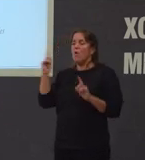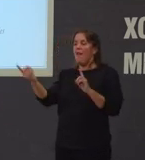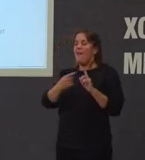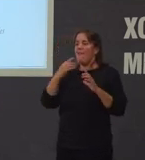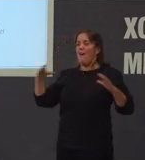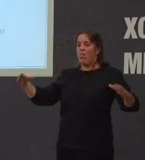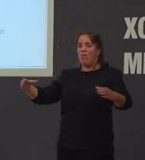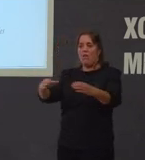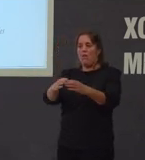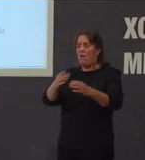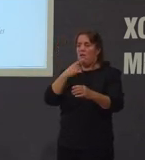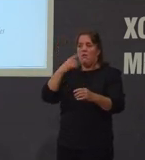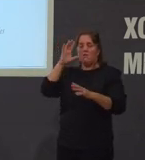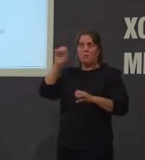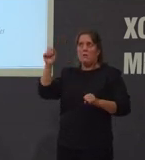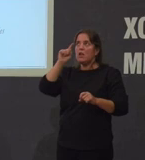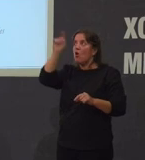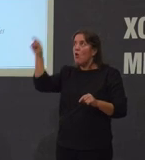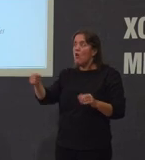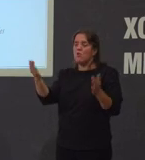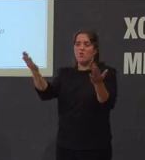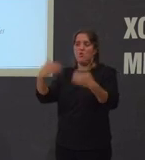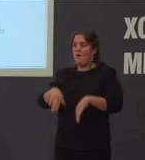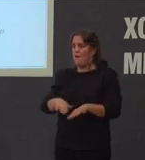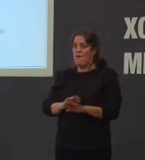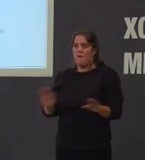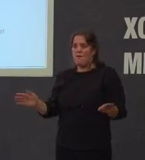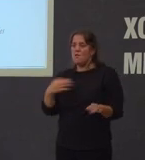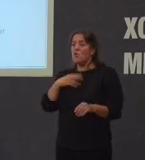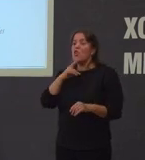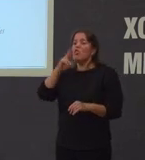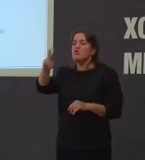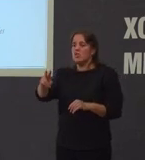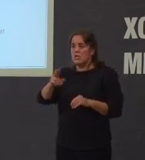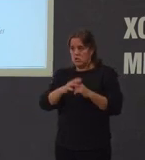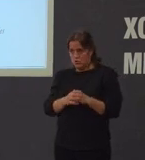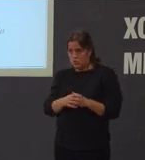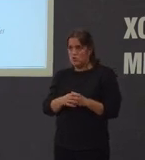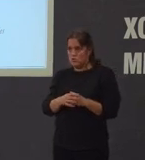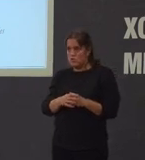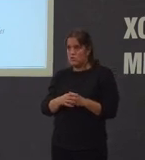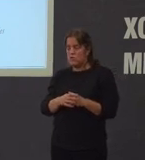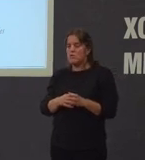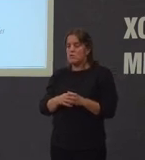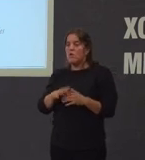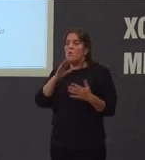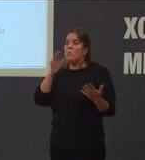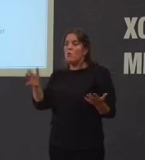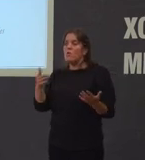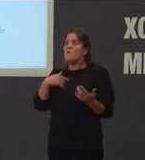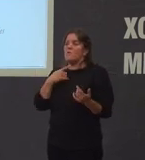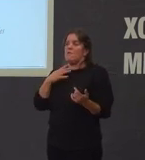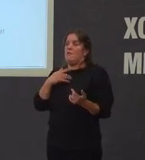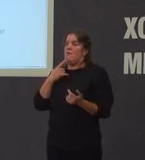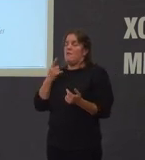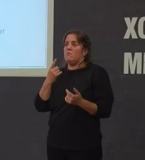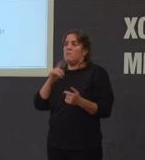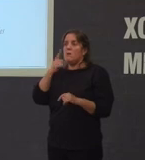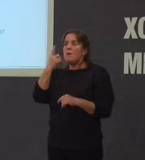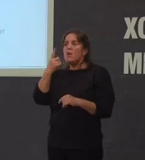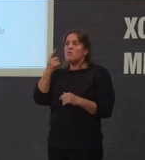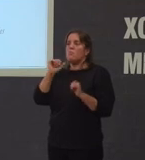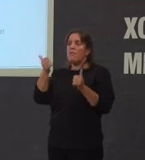políticamente a nivel diplomático durante dous anos vamos a decirlo así porque os primeiros en abrir